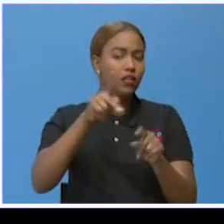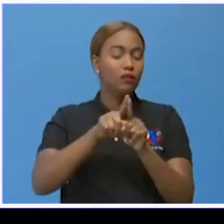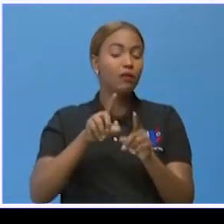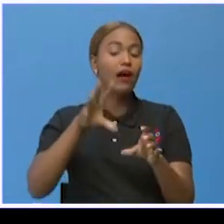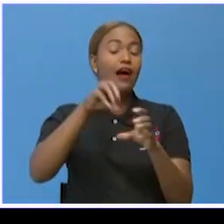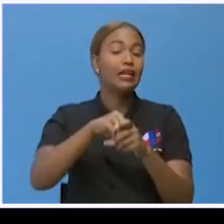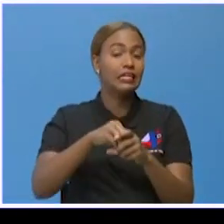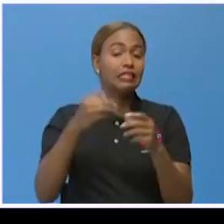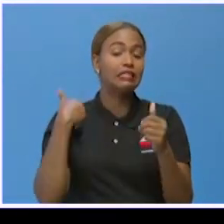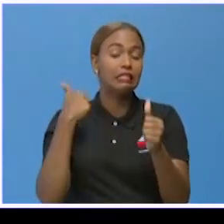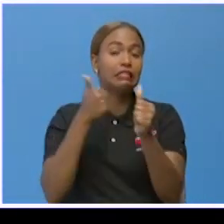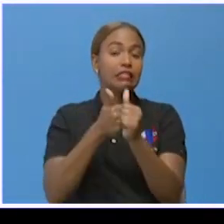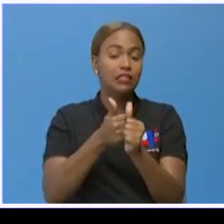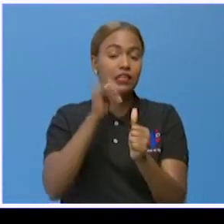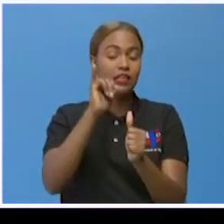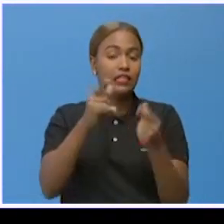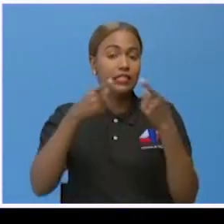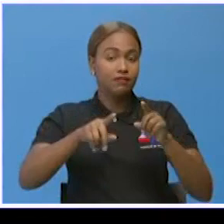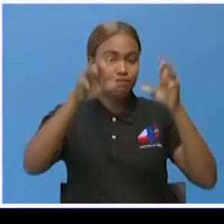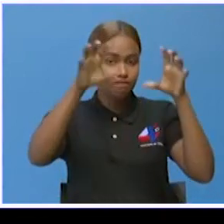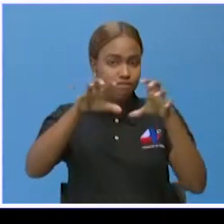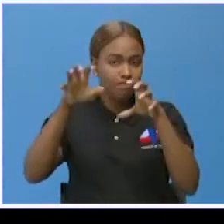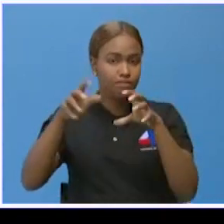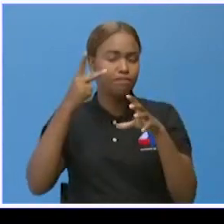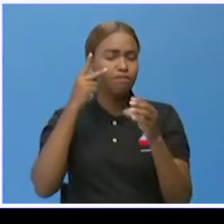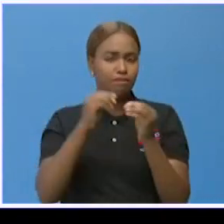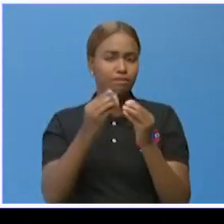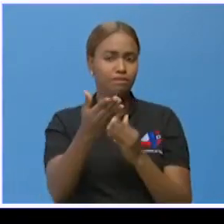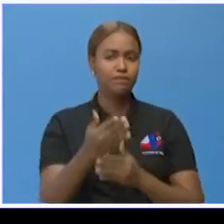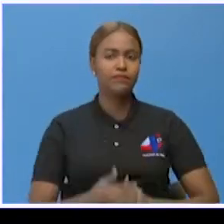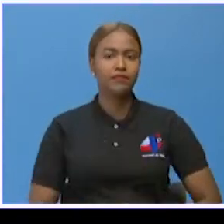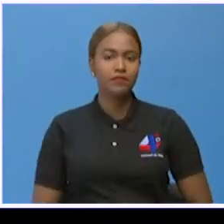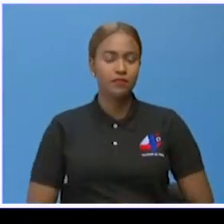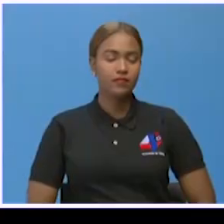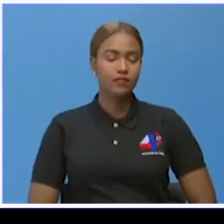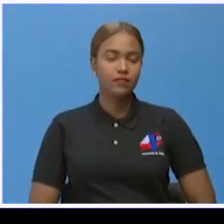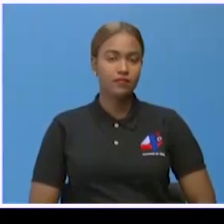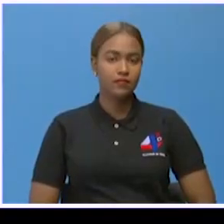implicación que trae consigo este tipo de vaguada. Conecto contigo. Adelante, Carla.